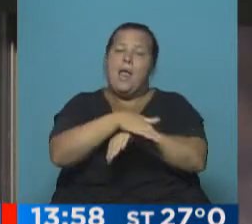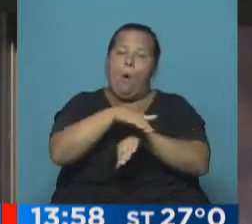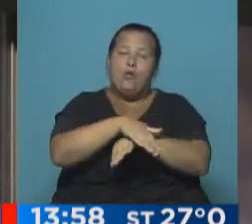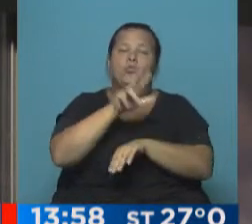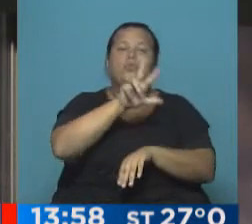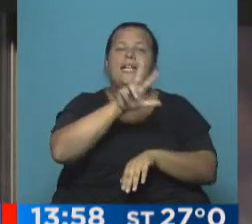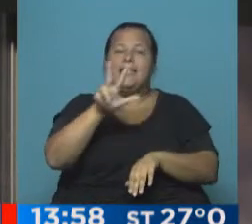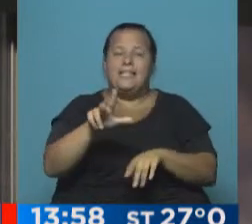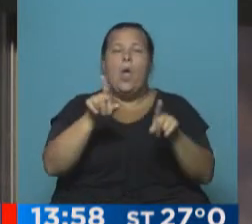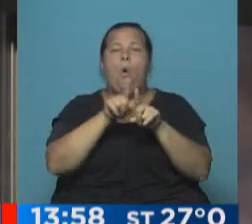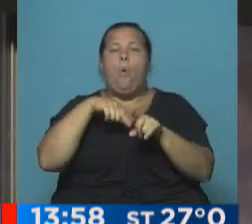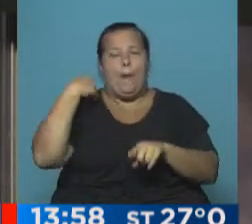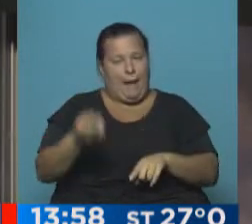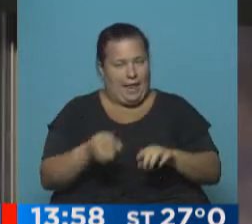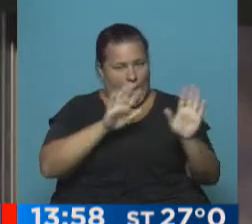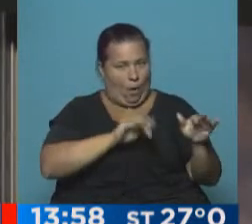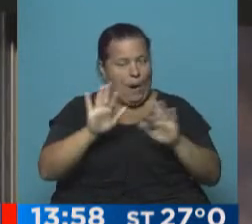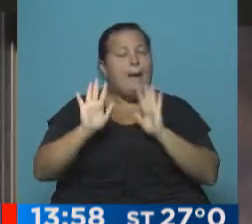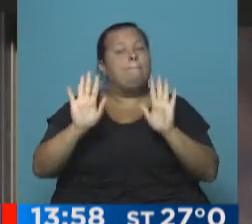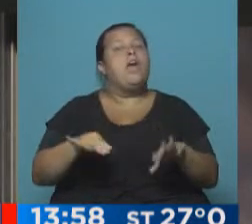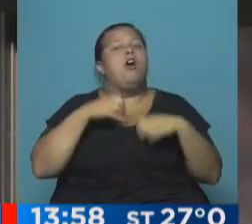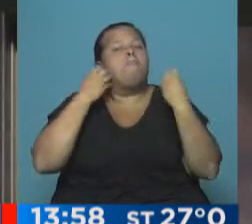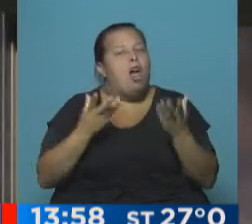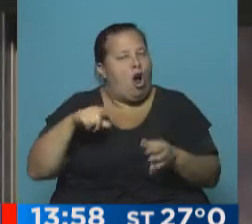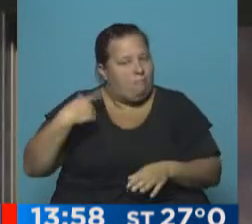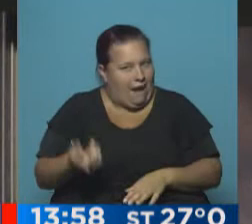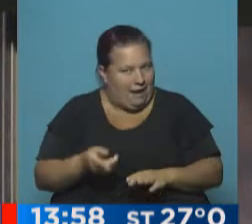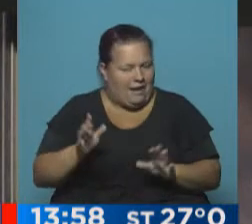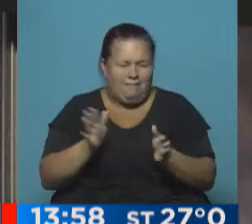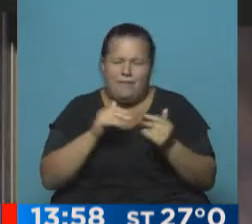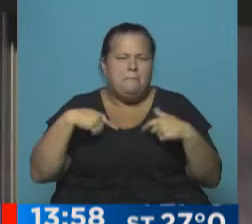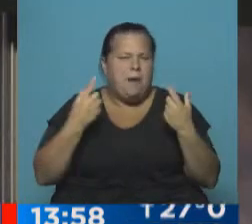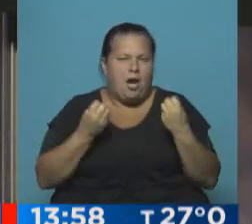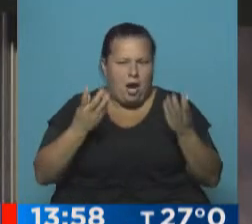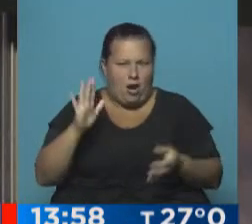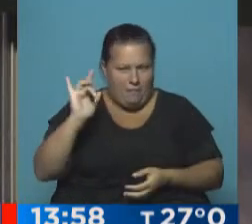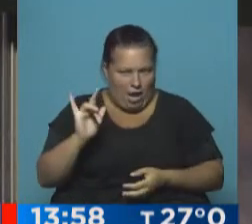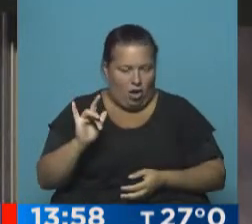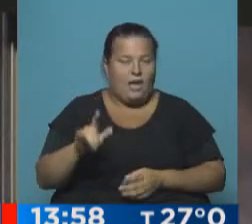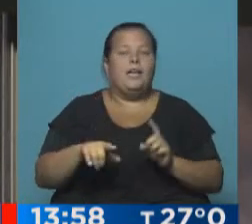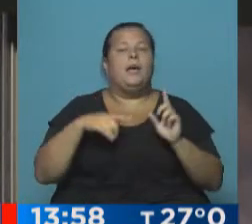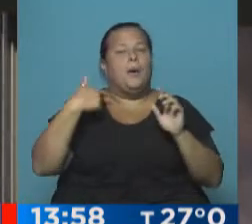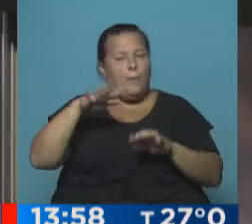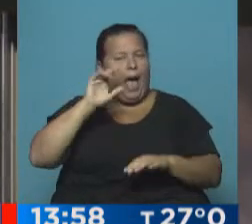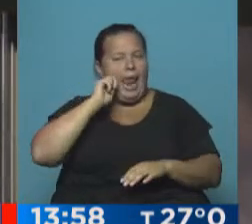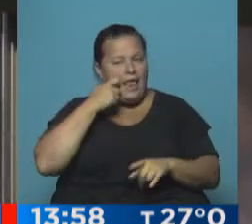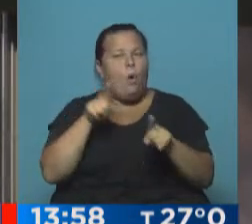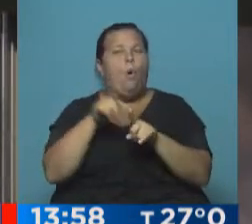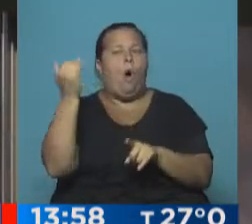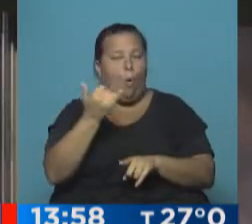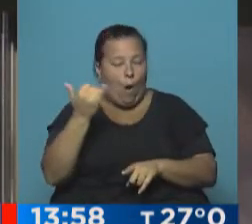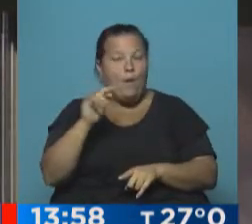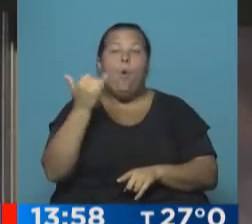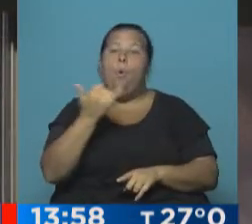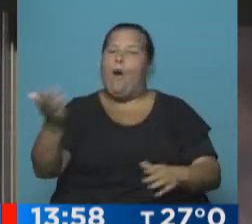33, igualito que para mañana, pero mejora, mejora rápido, rápido para el miércoles. Va a estar muy lindo, igual que el jueves,